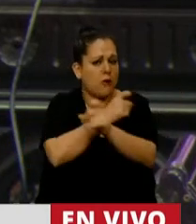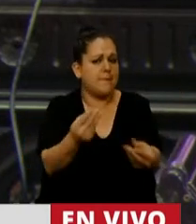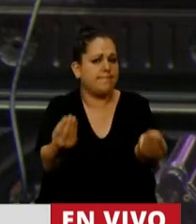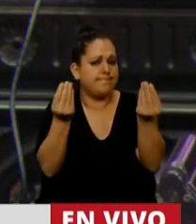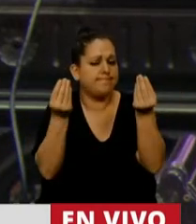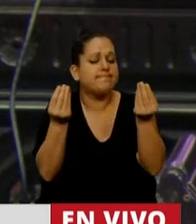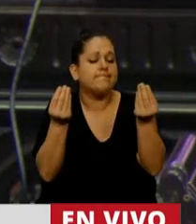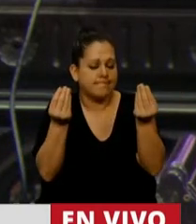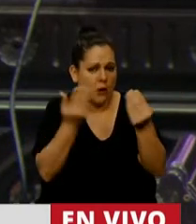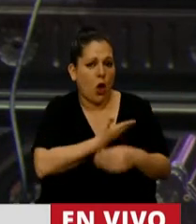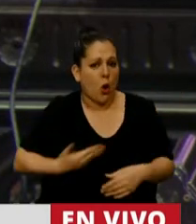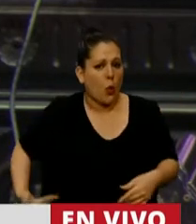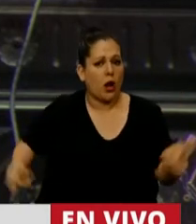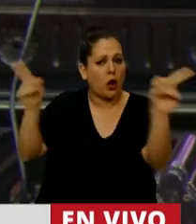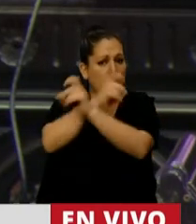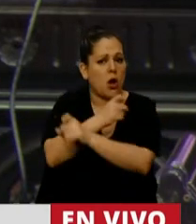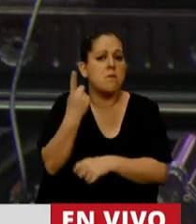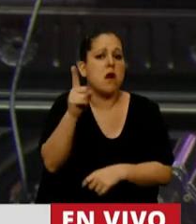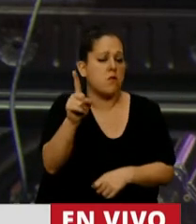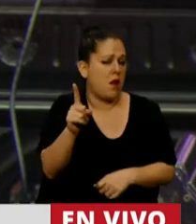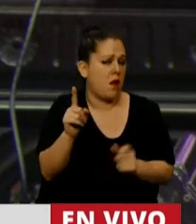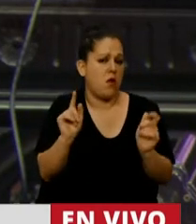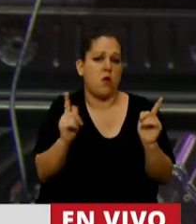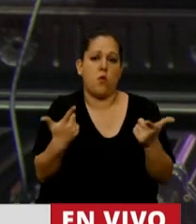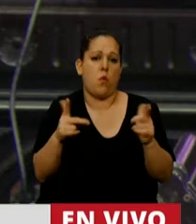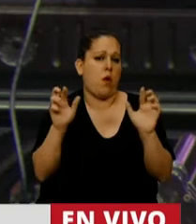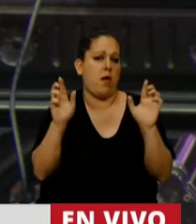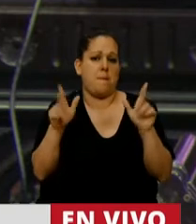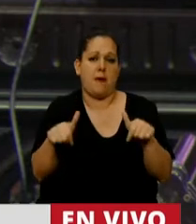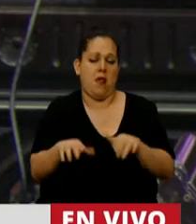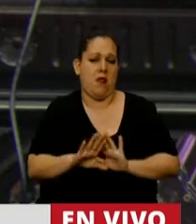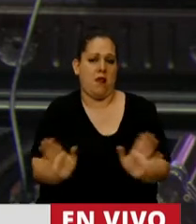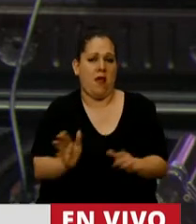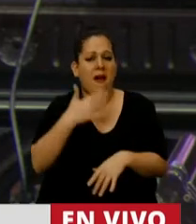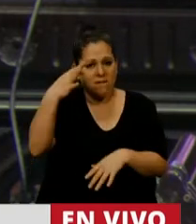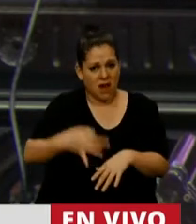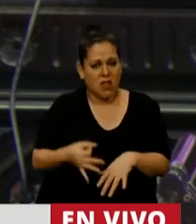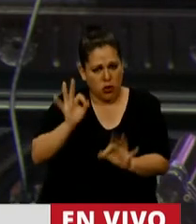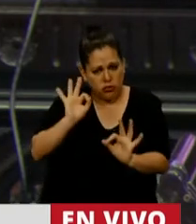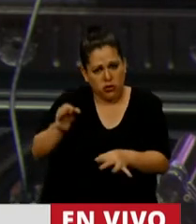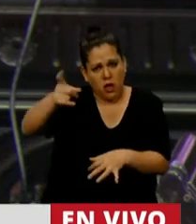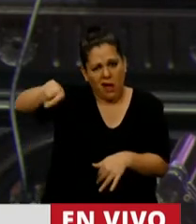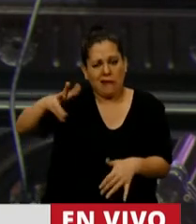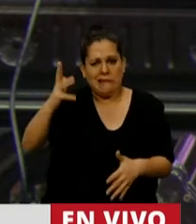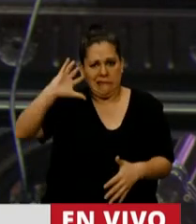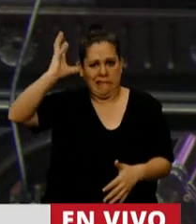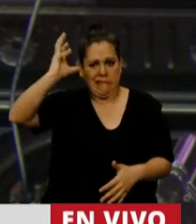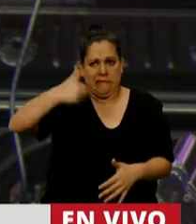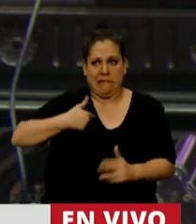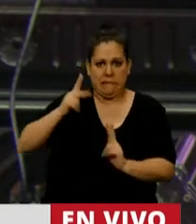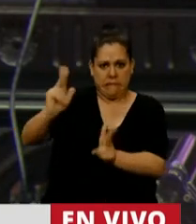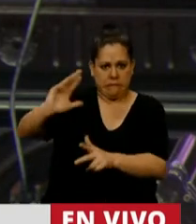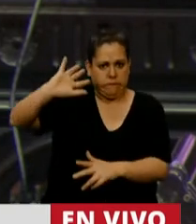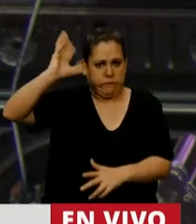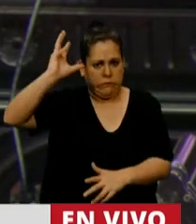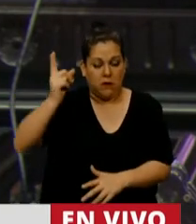este gobierno es que no hay plan. Yo sé que a ustedes les molesta que nosotros se los digamos, pero no se los decimos solamente desde